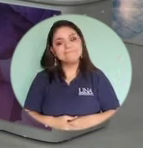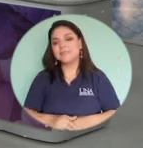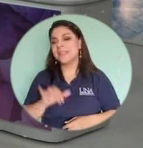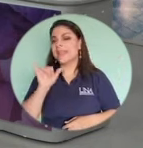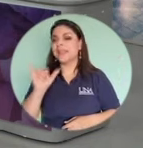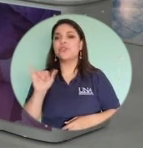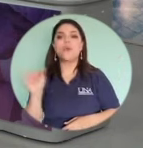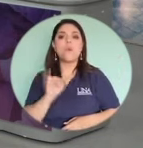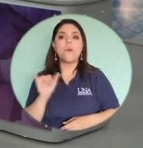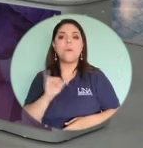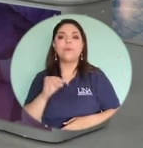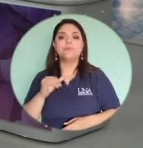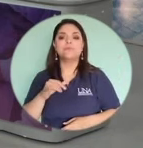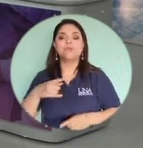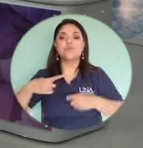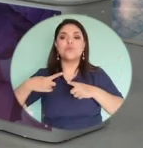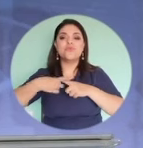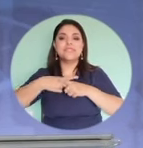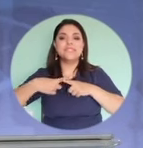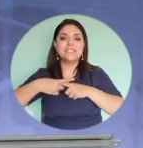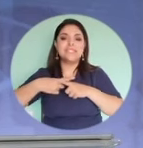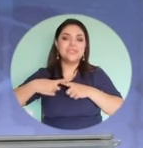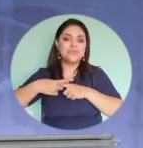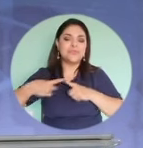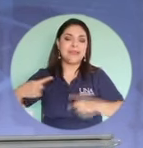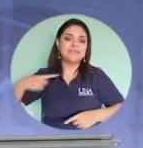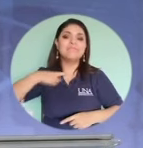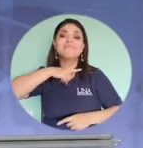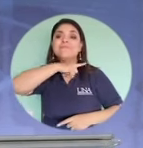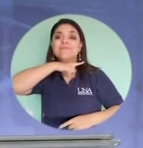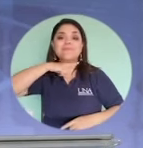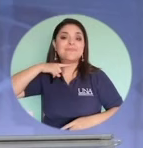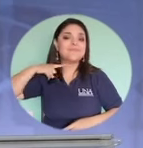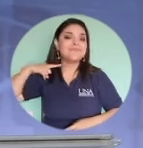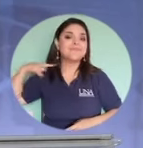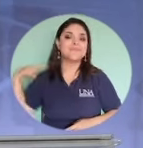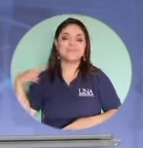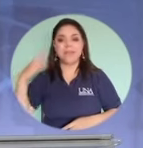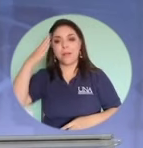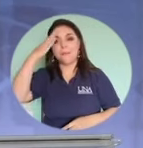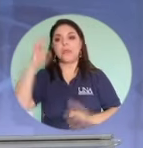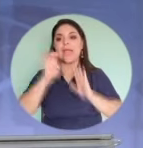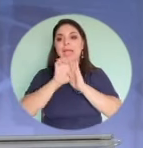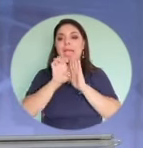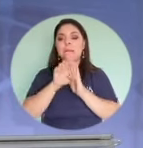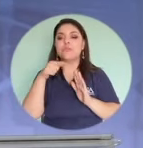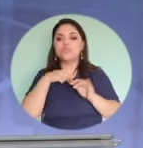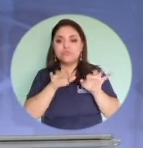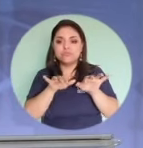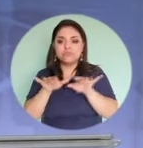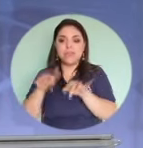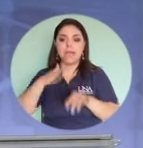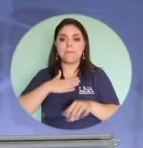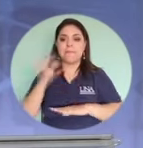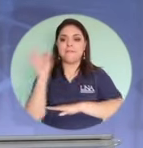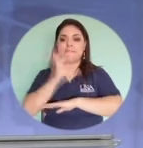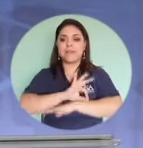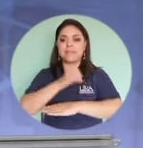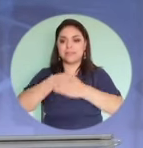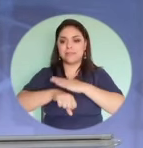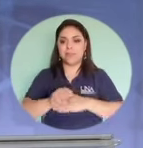cuchillo por el propio pescuezo porque si uno usa el año de nacimiento ese es el tal vez el dato